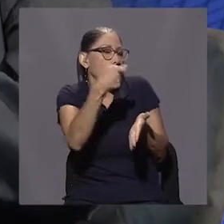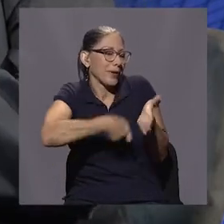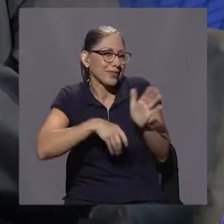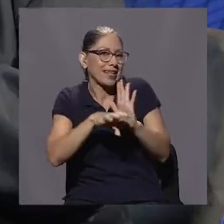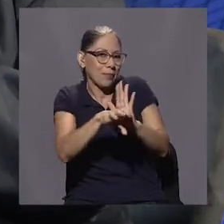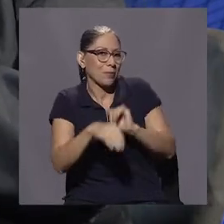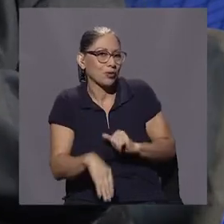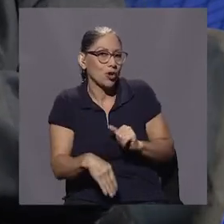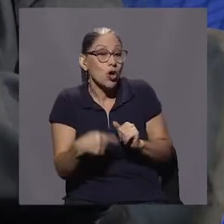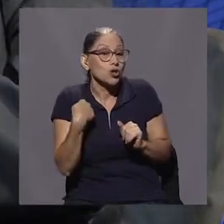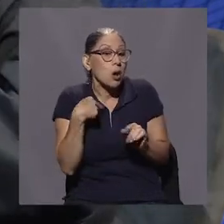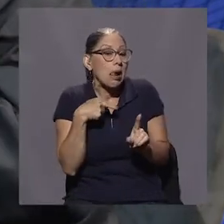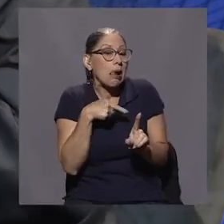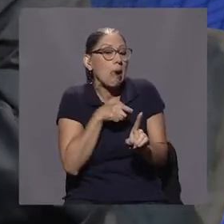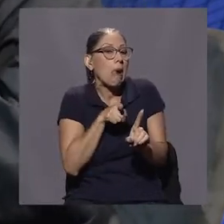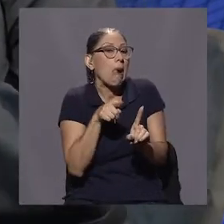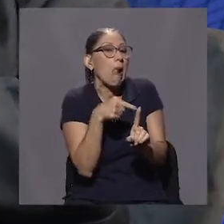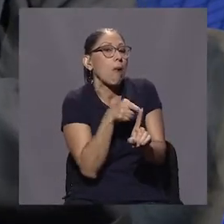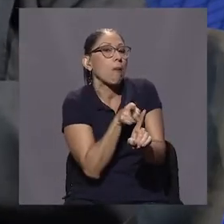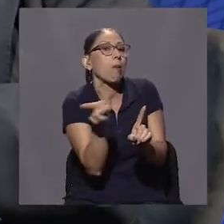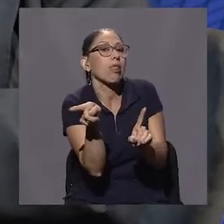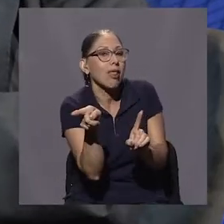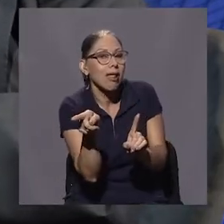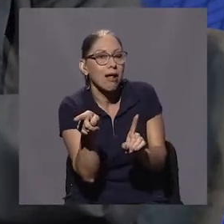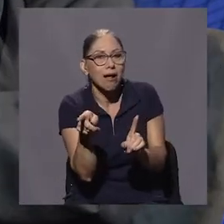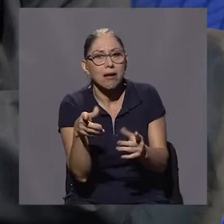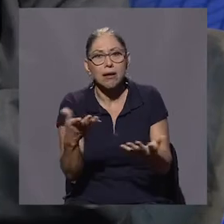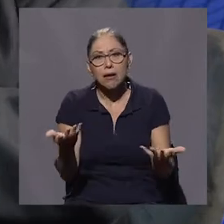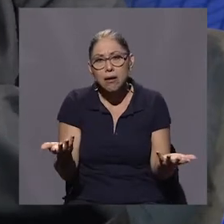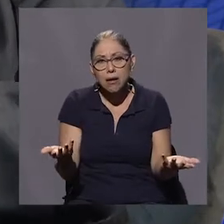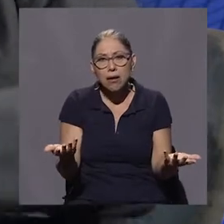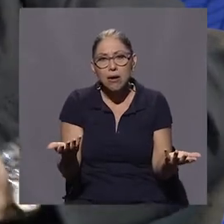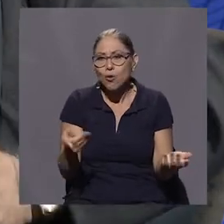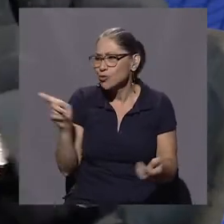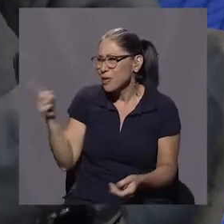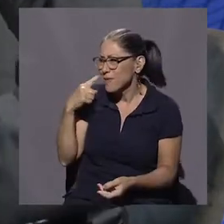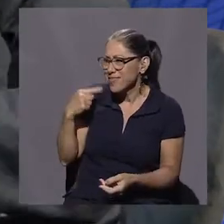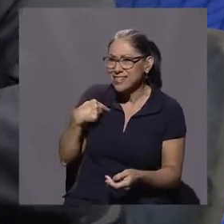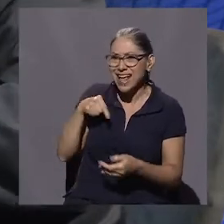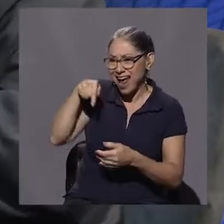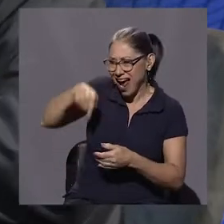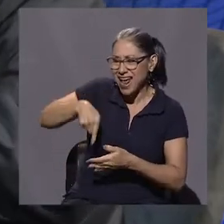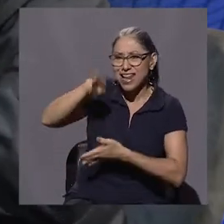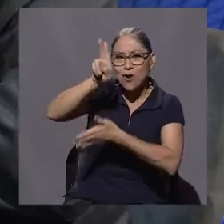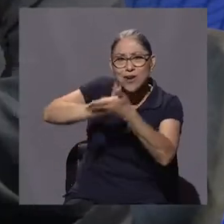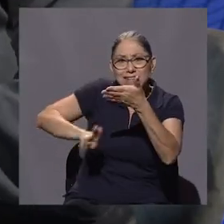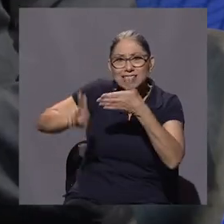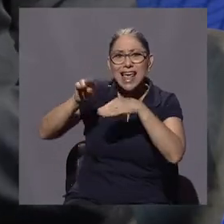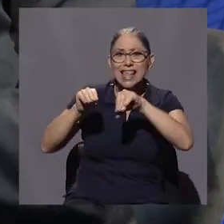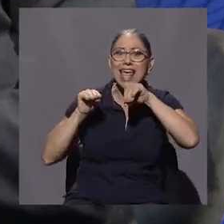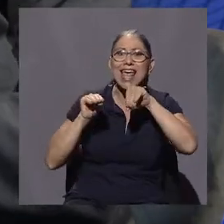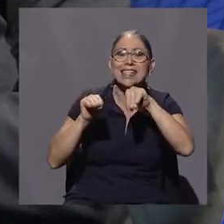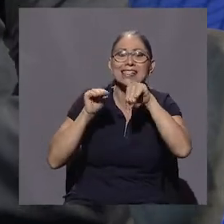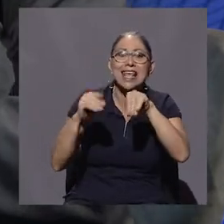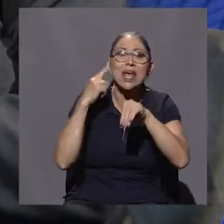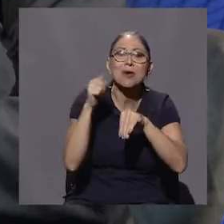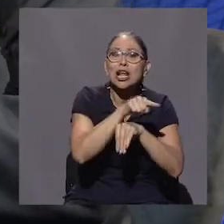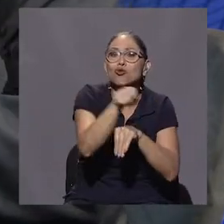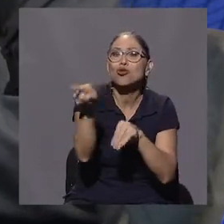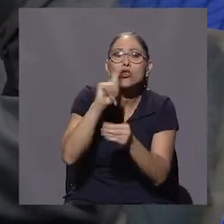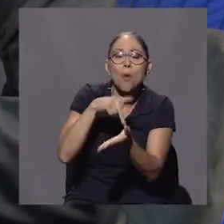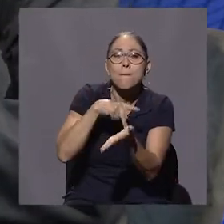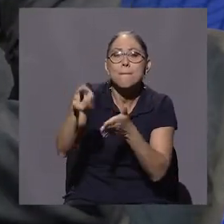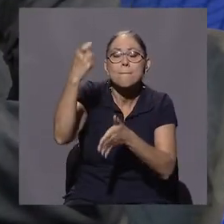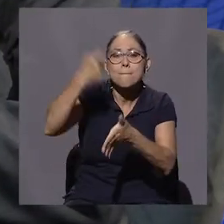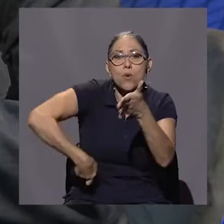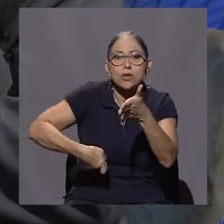O sea, cuando me dice usted, es que hay escuelas en la universidad que enseñan a evadir los impuestos. Entonces, perdónenme,